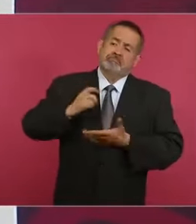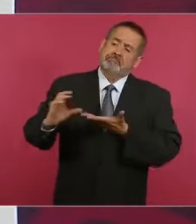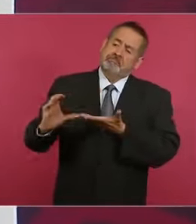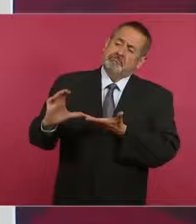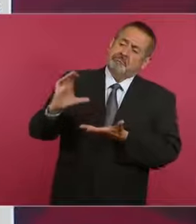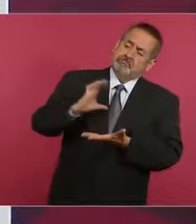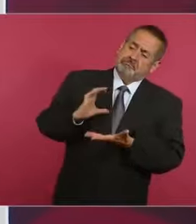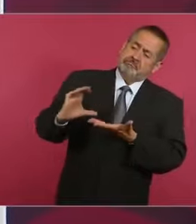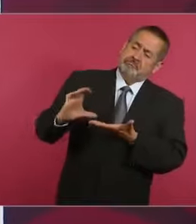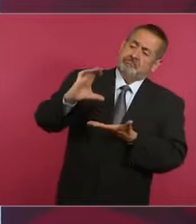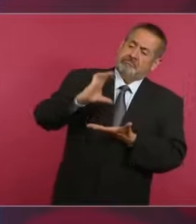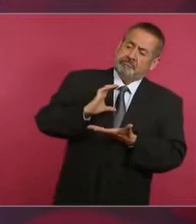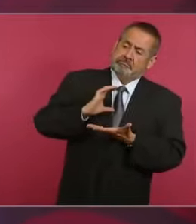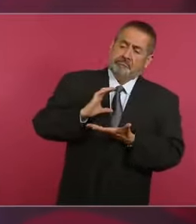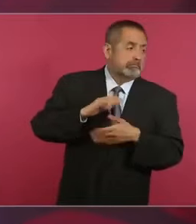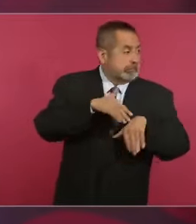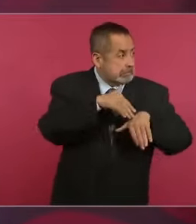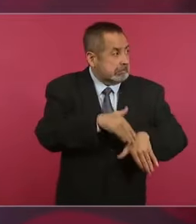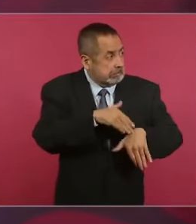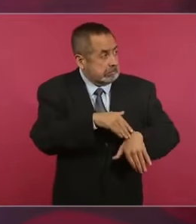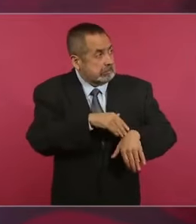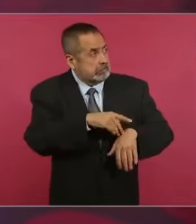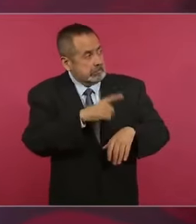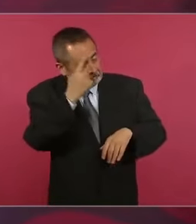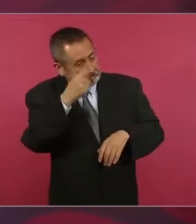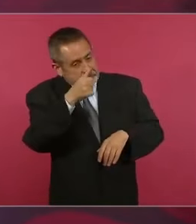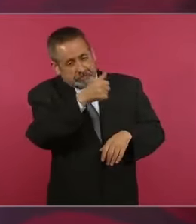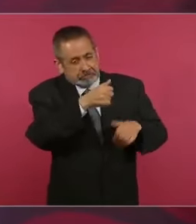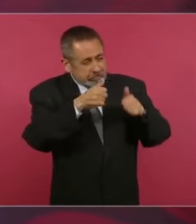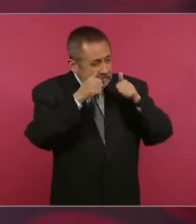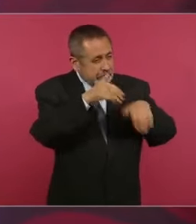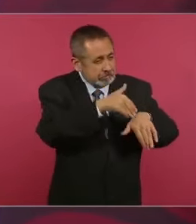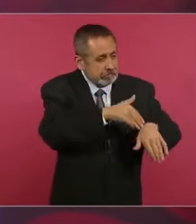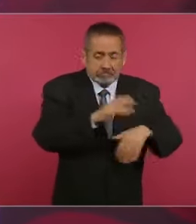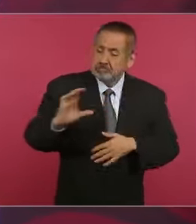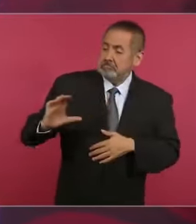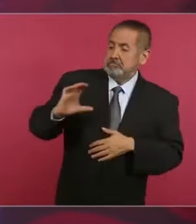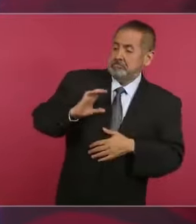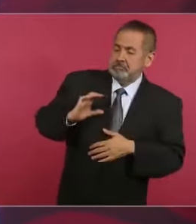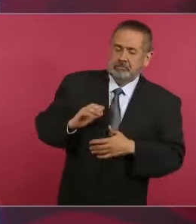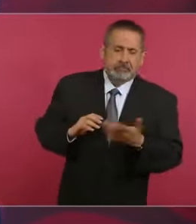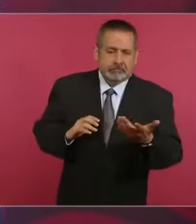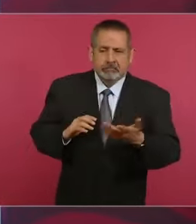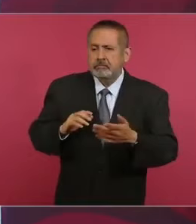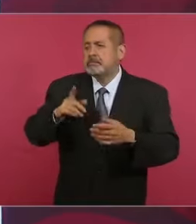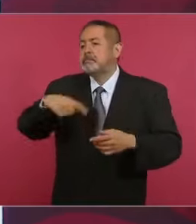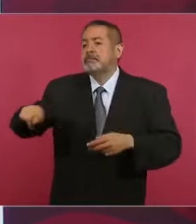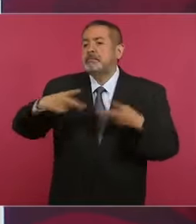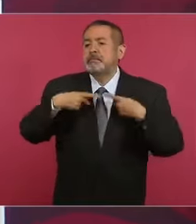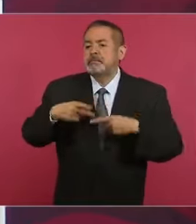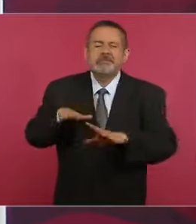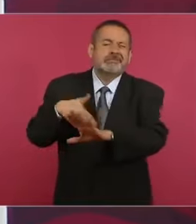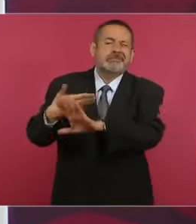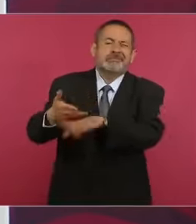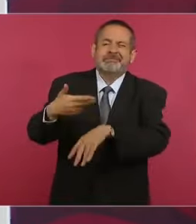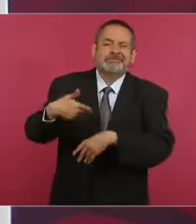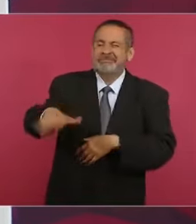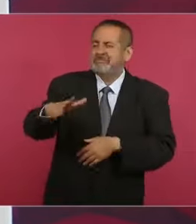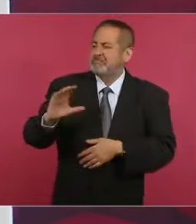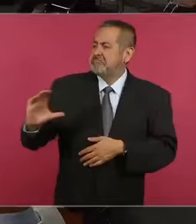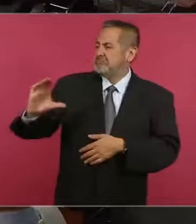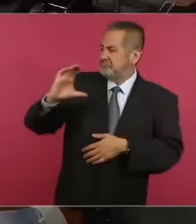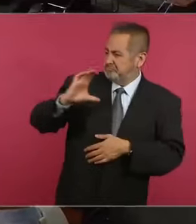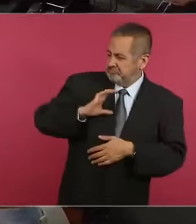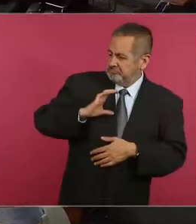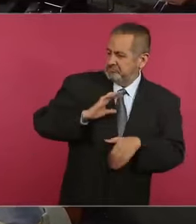sirviéndole a los potentados, en contra del pueblo. Es el colmo que se